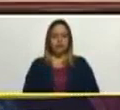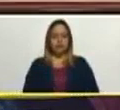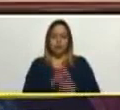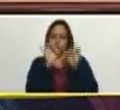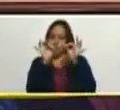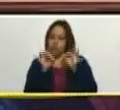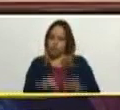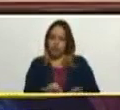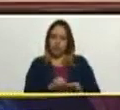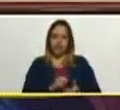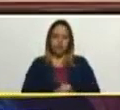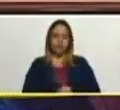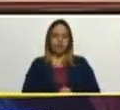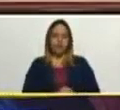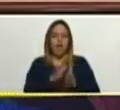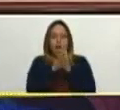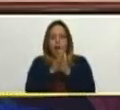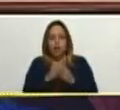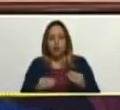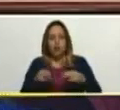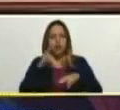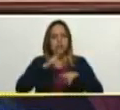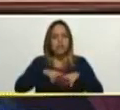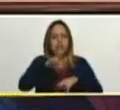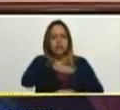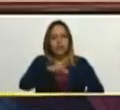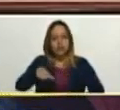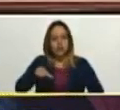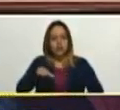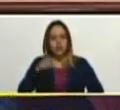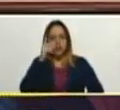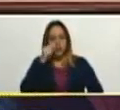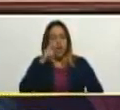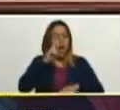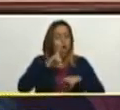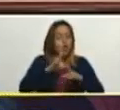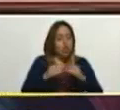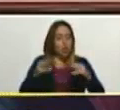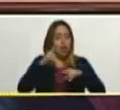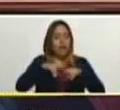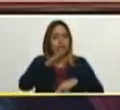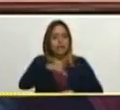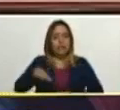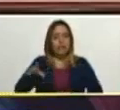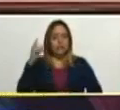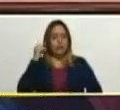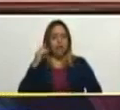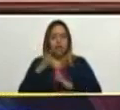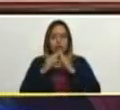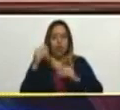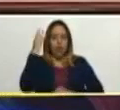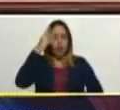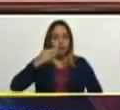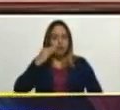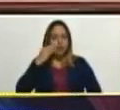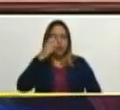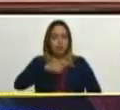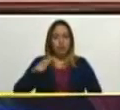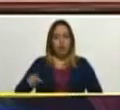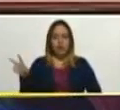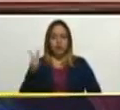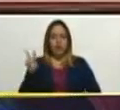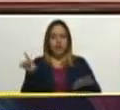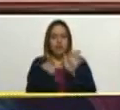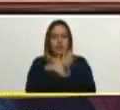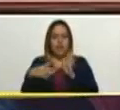garantizándole a todos los niños, a todas las niñas, a toda la juventud y al pueblo de Venezuela su